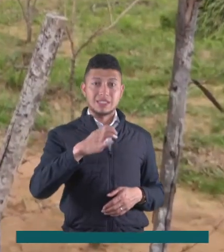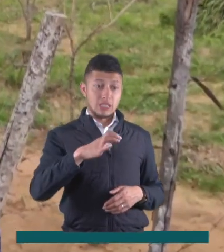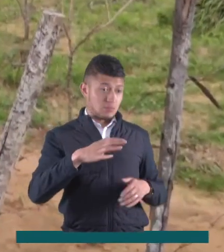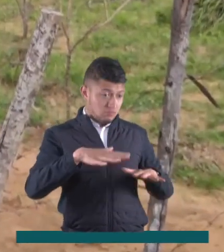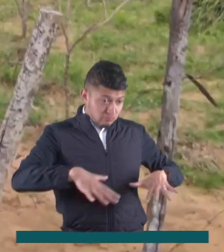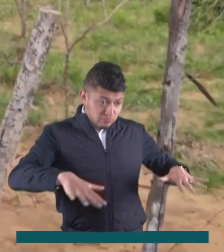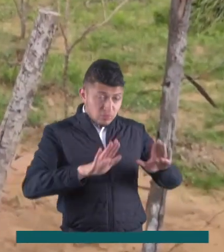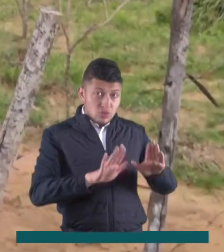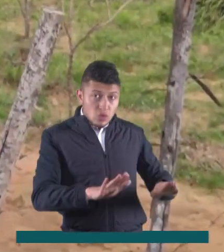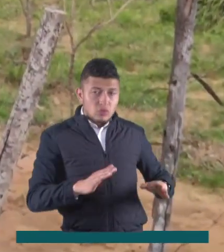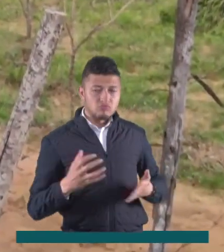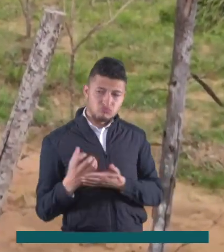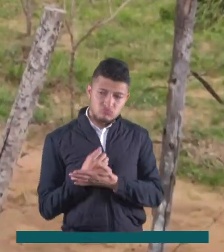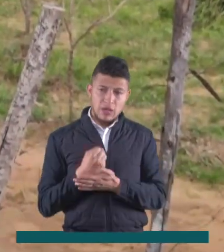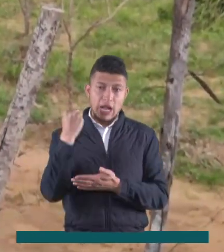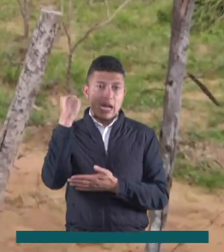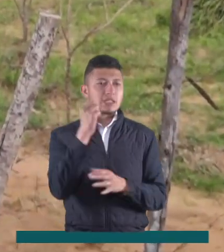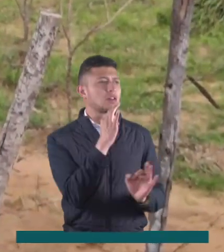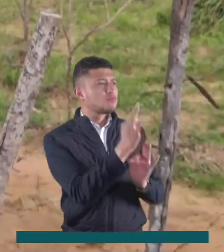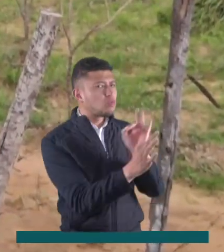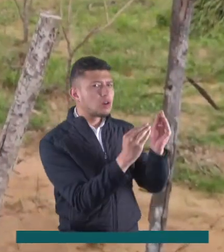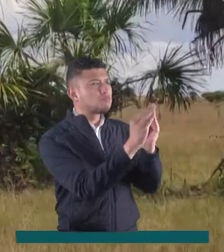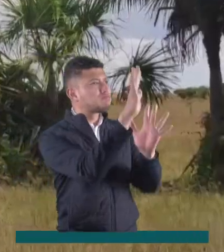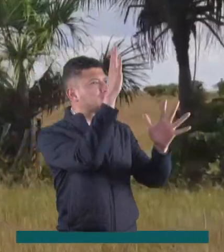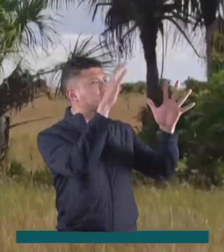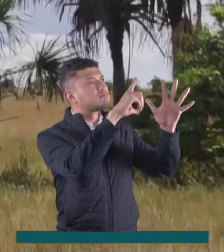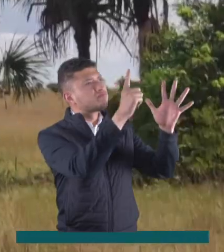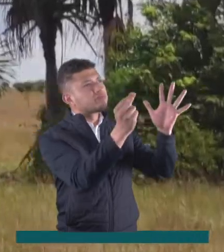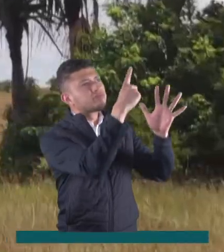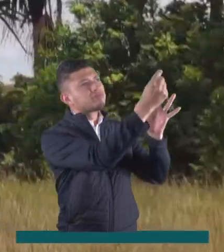manera no solamente obtener ganancias sino también proteger los morichales.